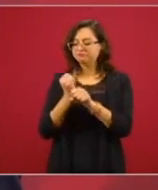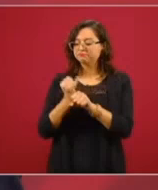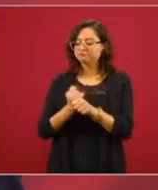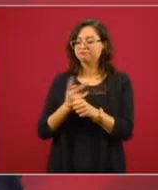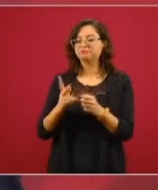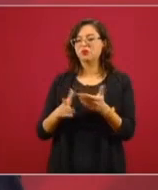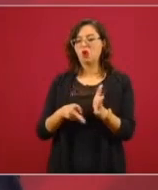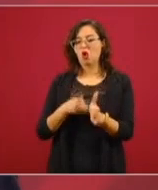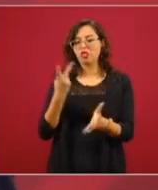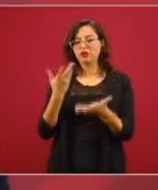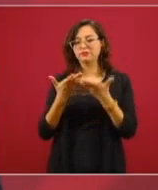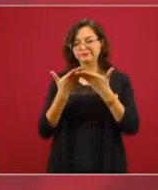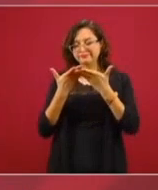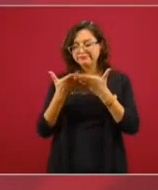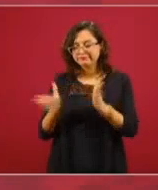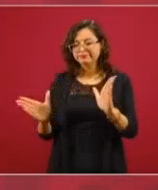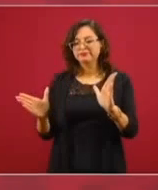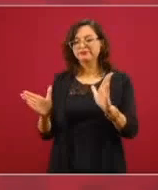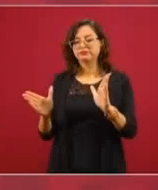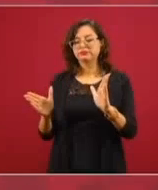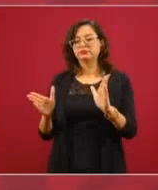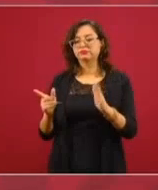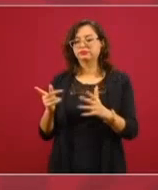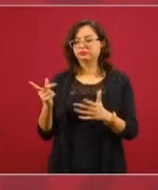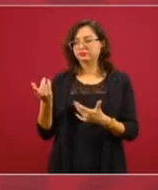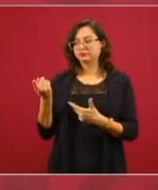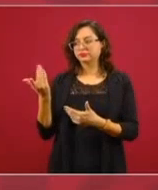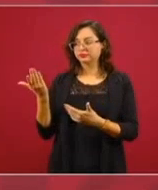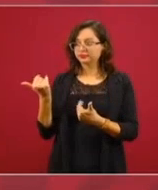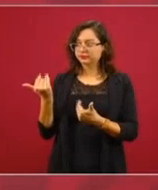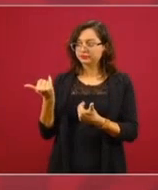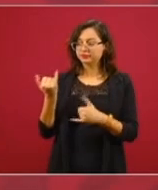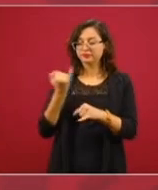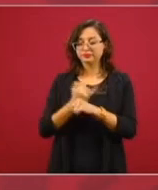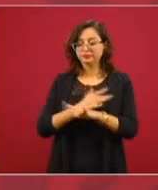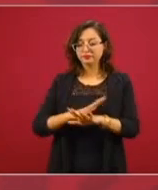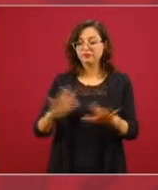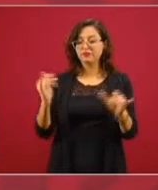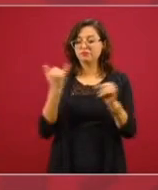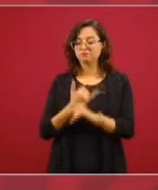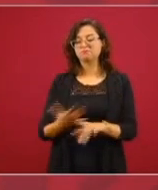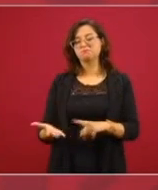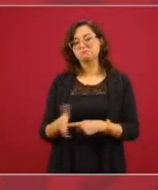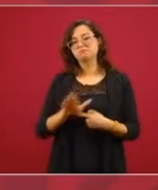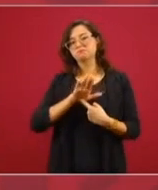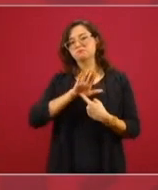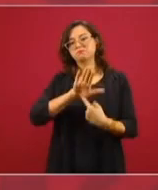se va a conocer lo que sucedió.